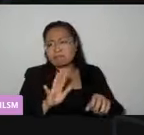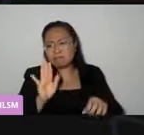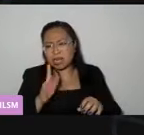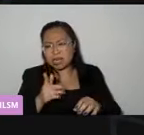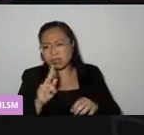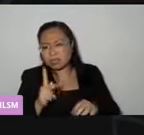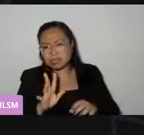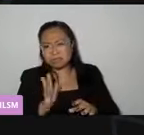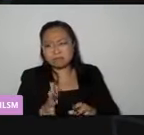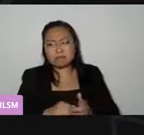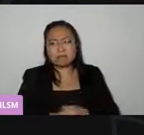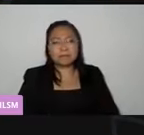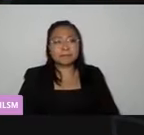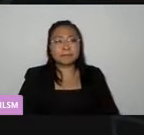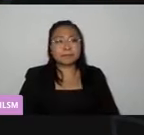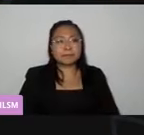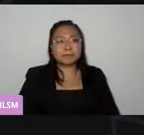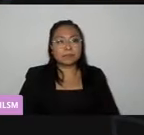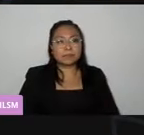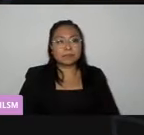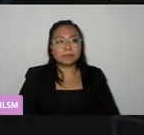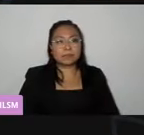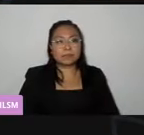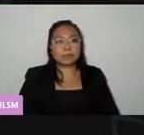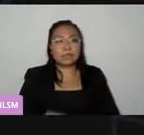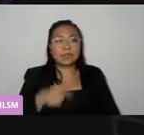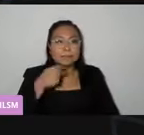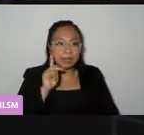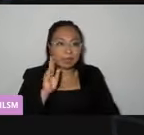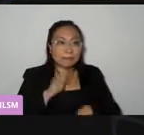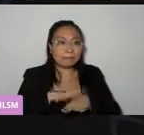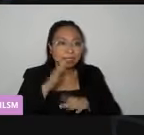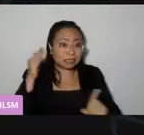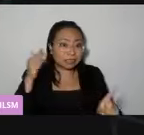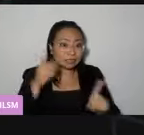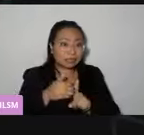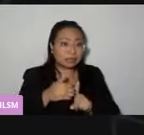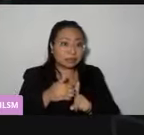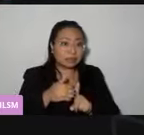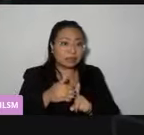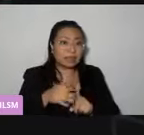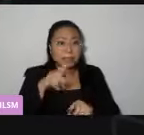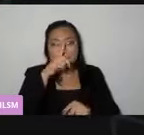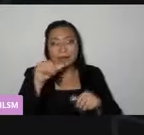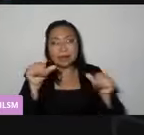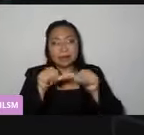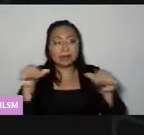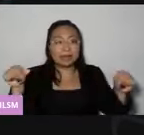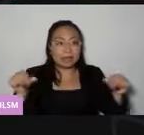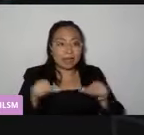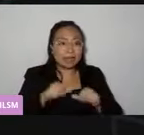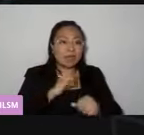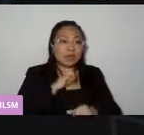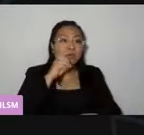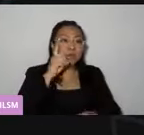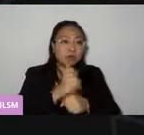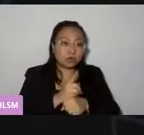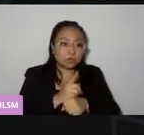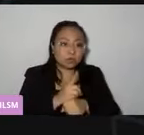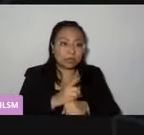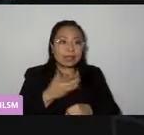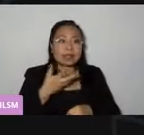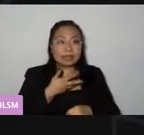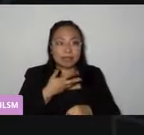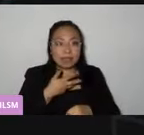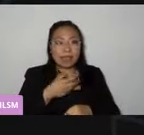misma materia, pero atendiendo más, enfocada más a las áreas de oportunidad que se tienen, o